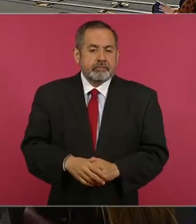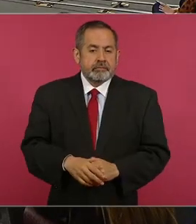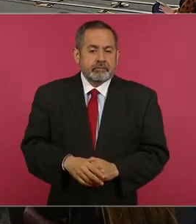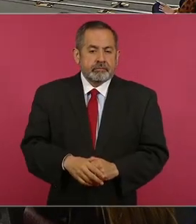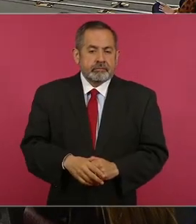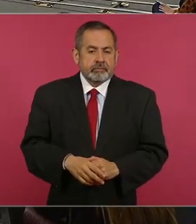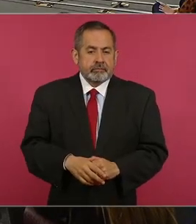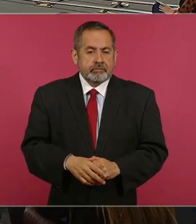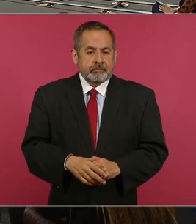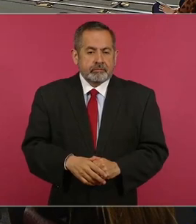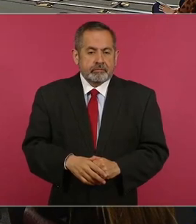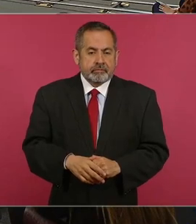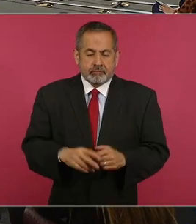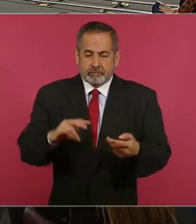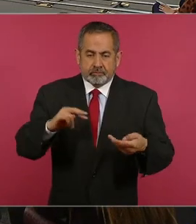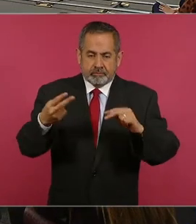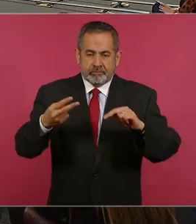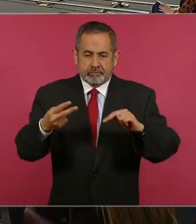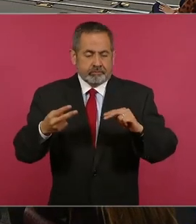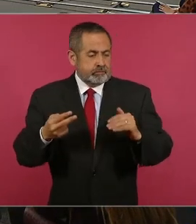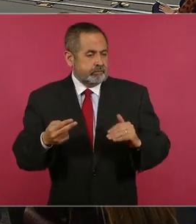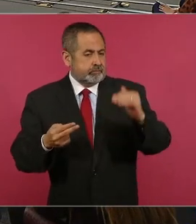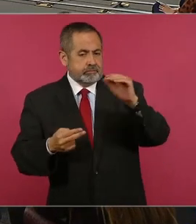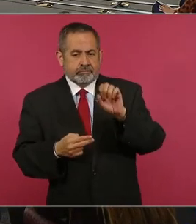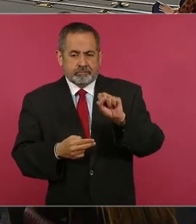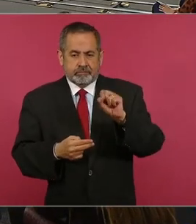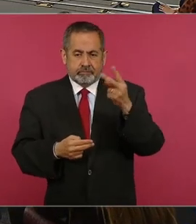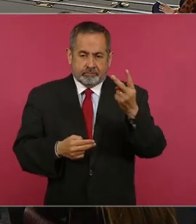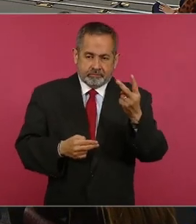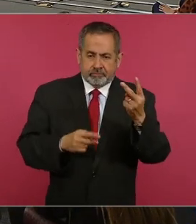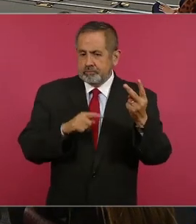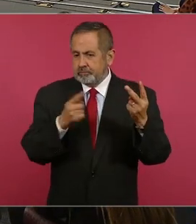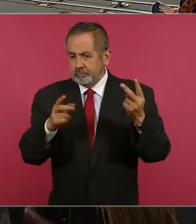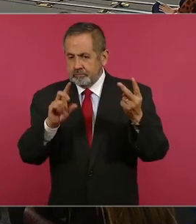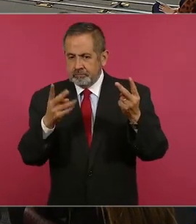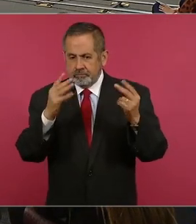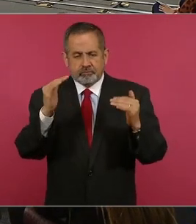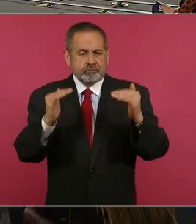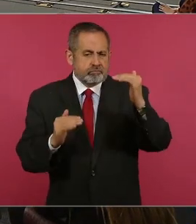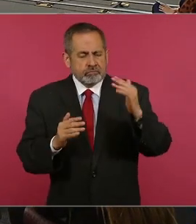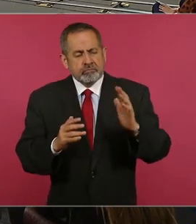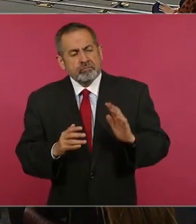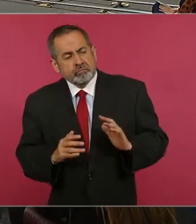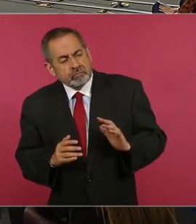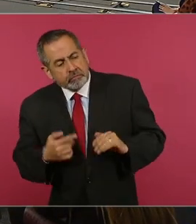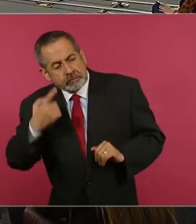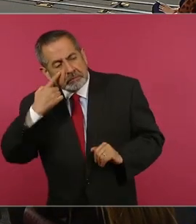pasar acá a ser 62 y acá 34, porque la gente